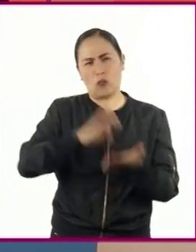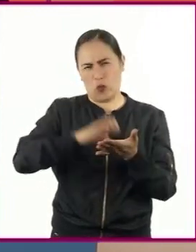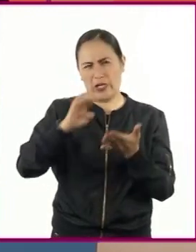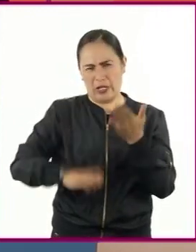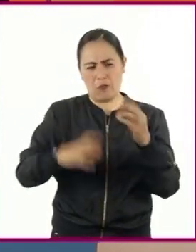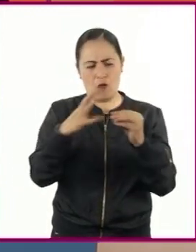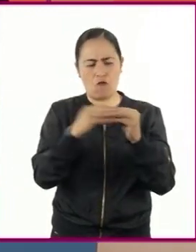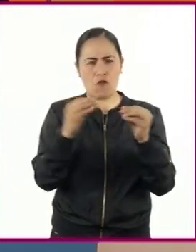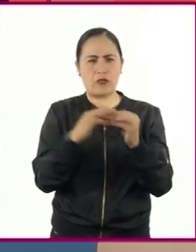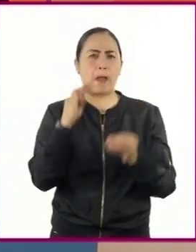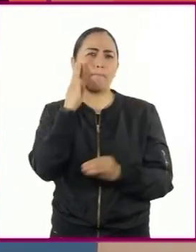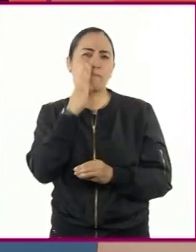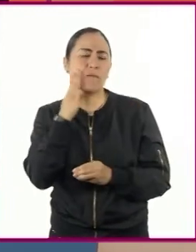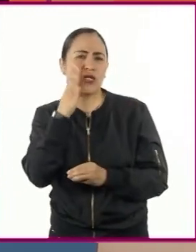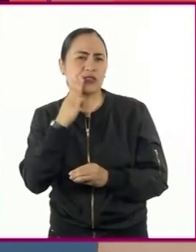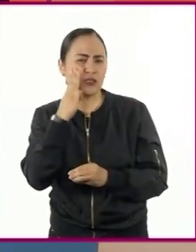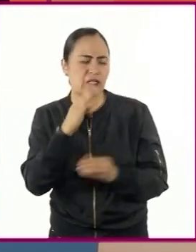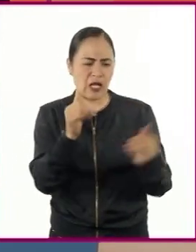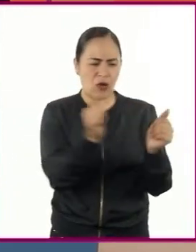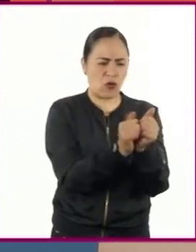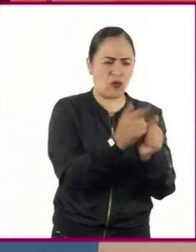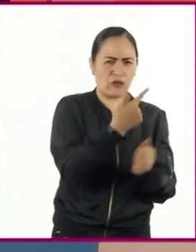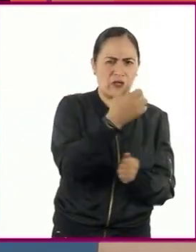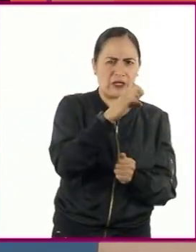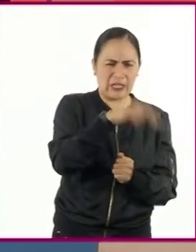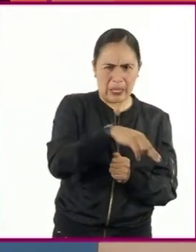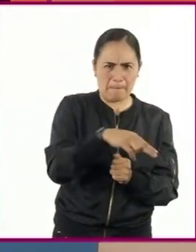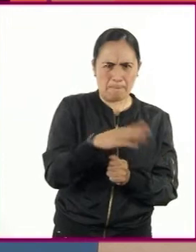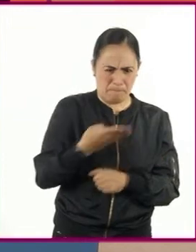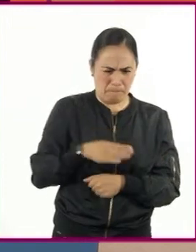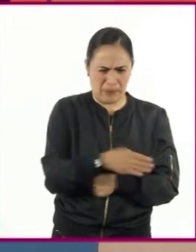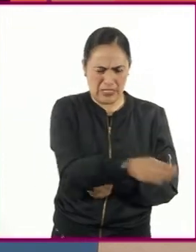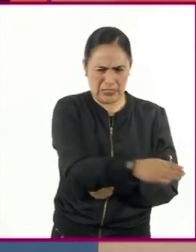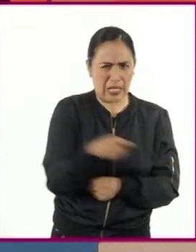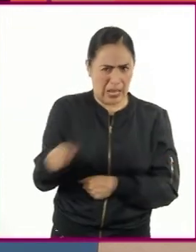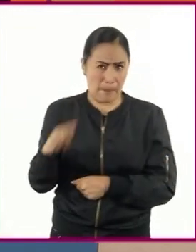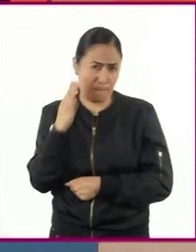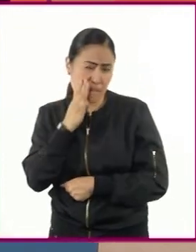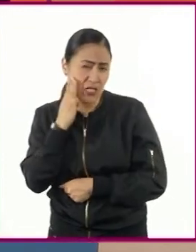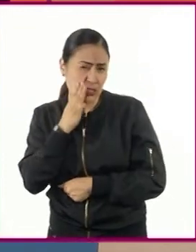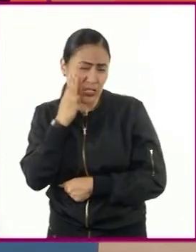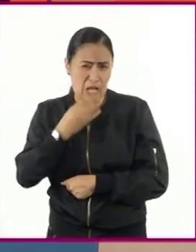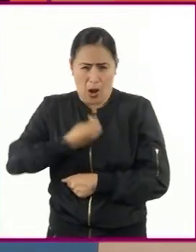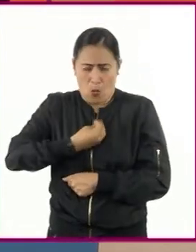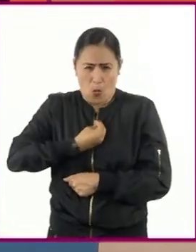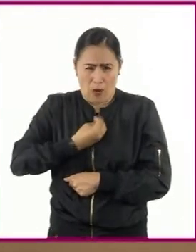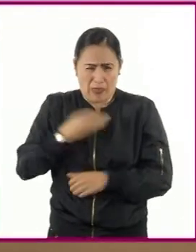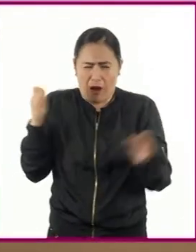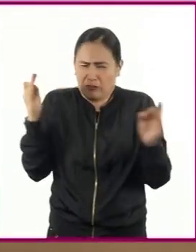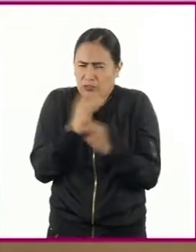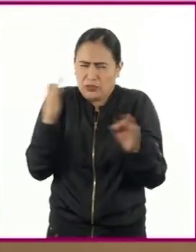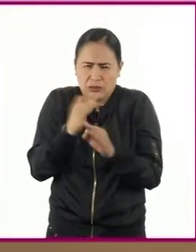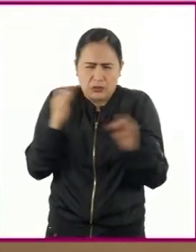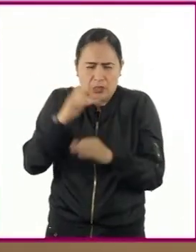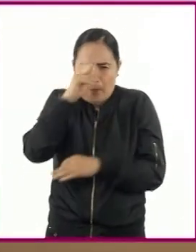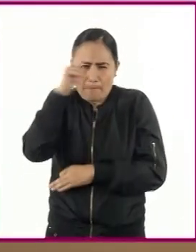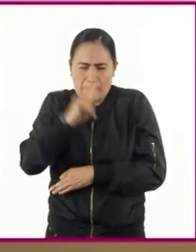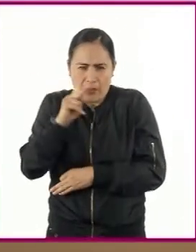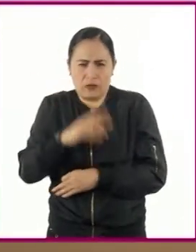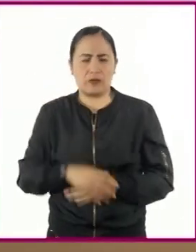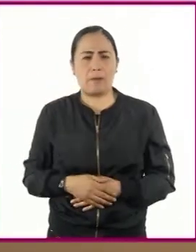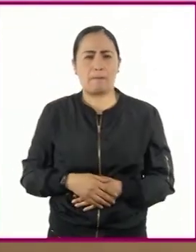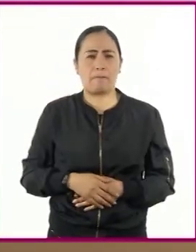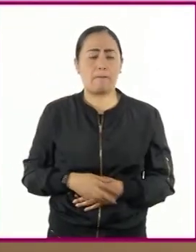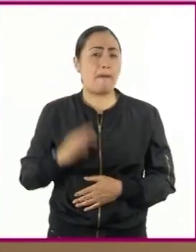con un gen de pez para que soporte las heladas y conserve sus propiedades ¿la manzana